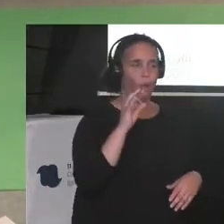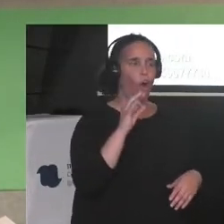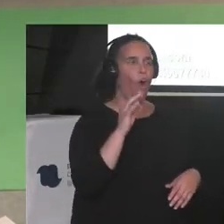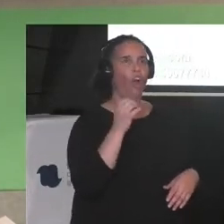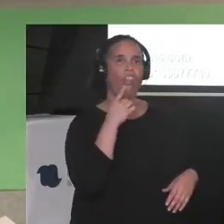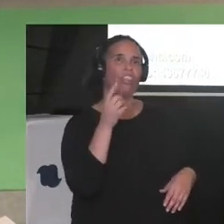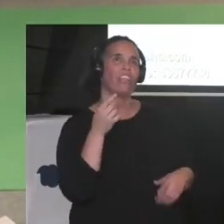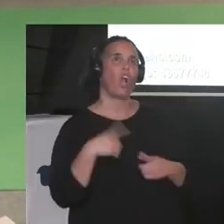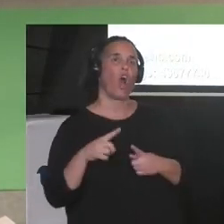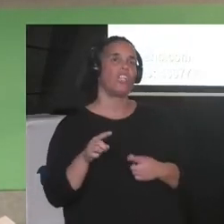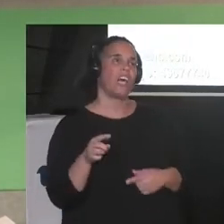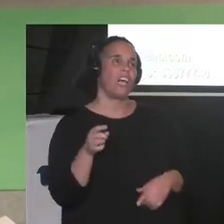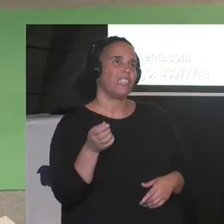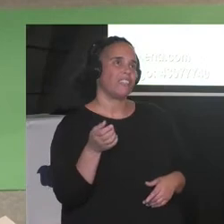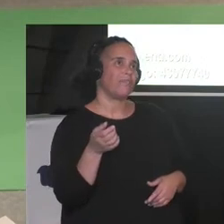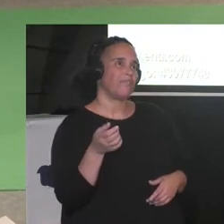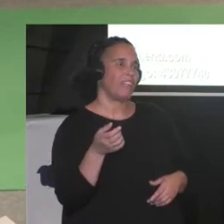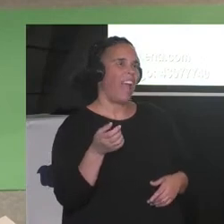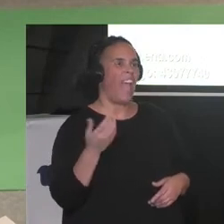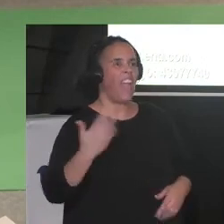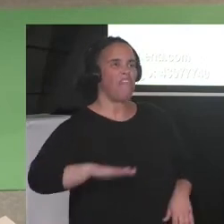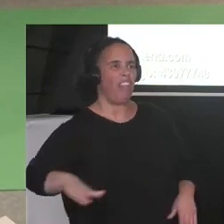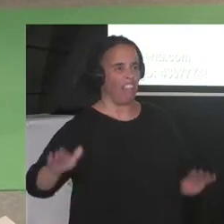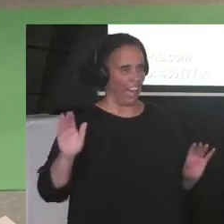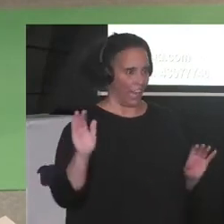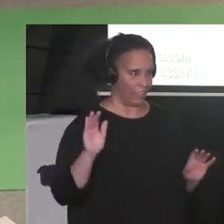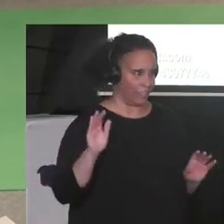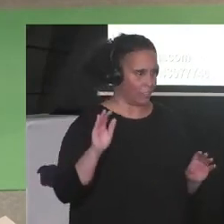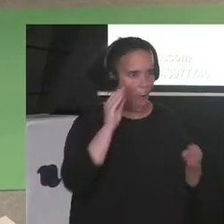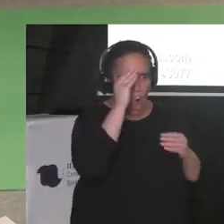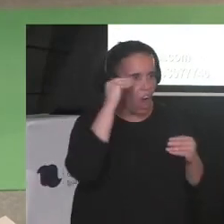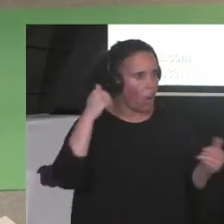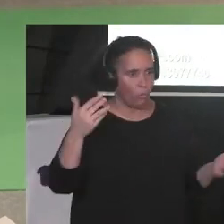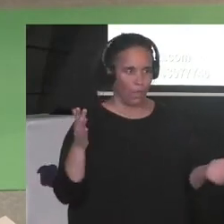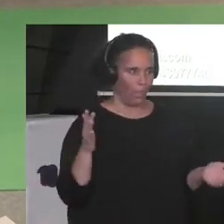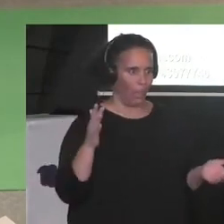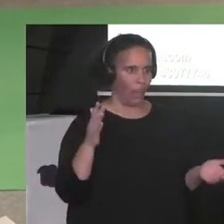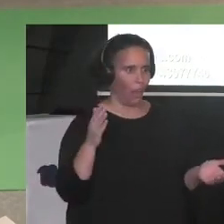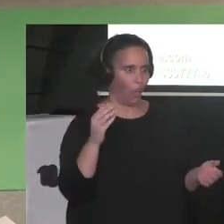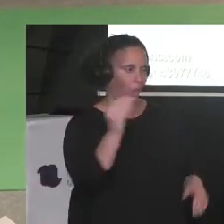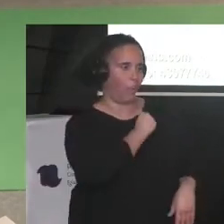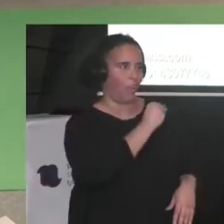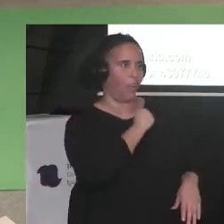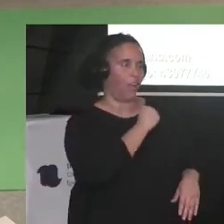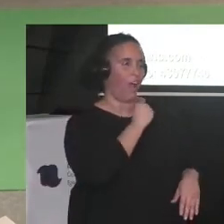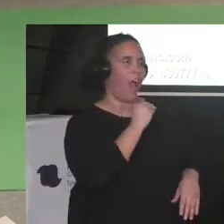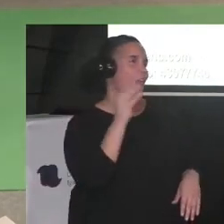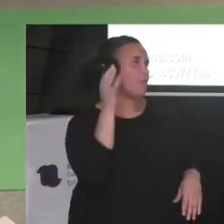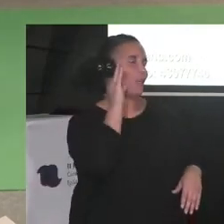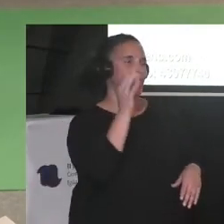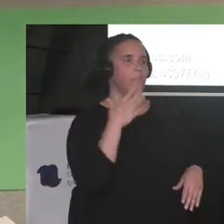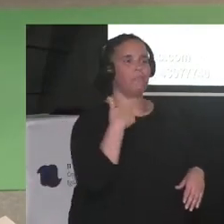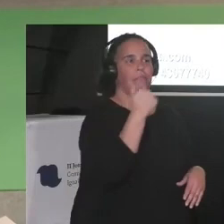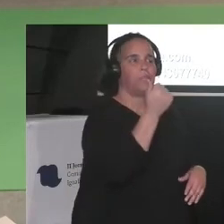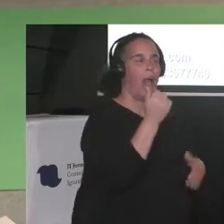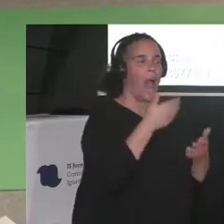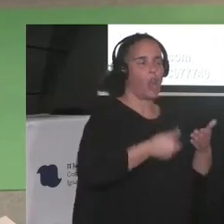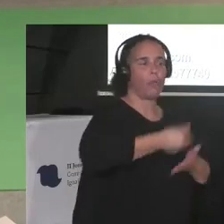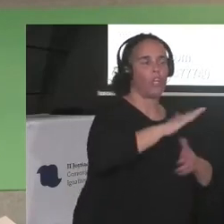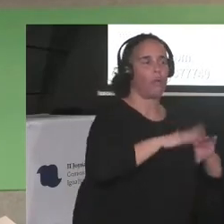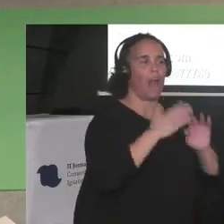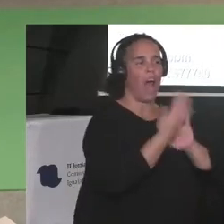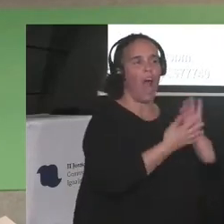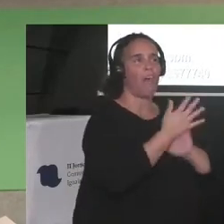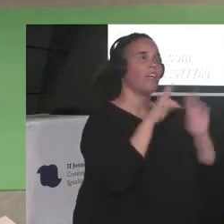Olvídalo. A nosotras no nos van a llamar para hablar de belleza y felicidad en los periódicos. Los